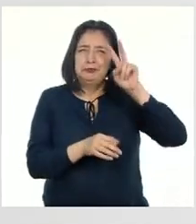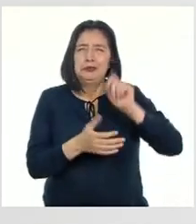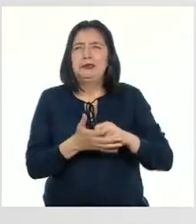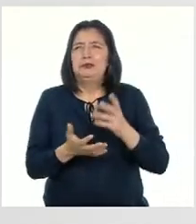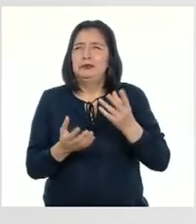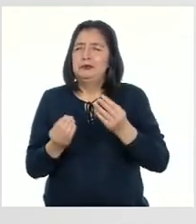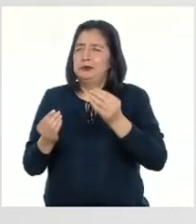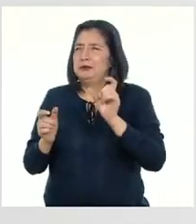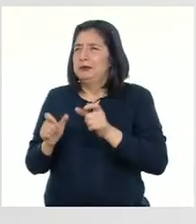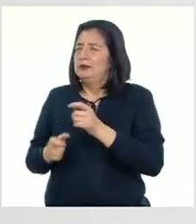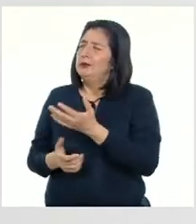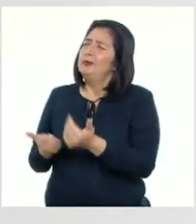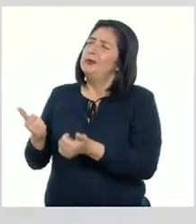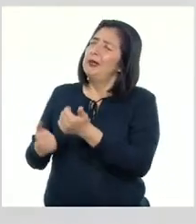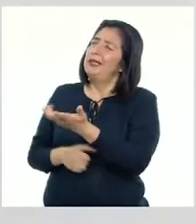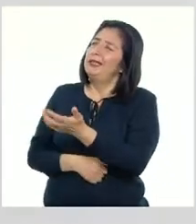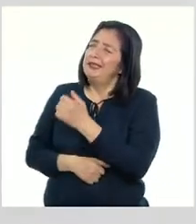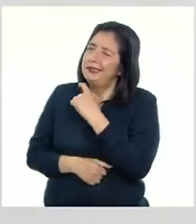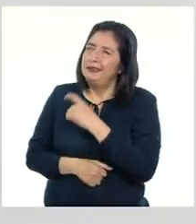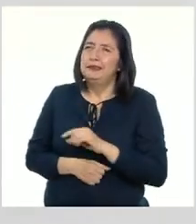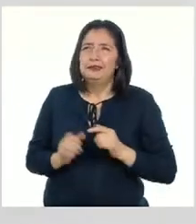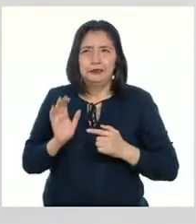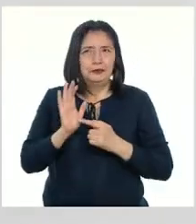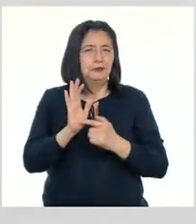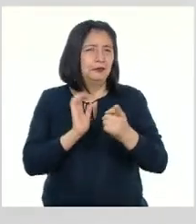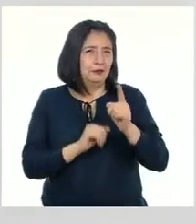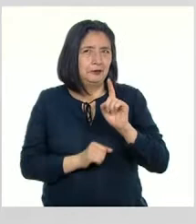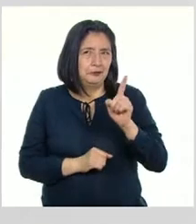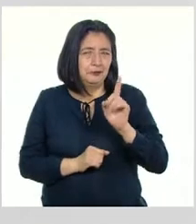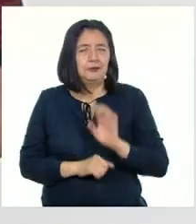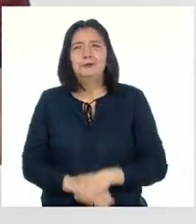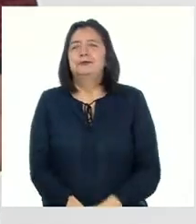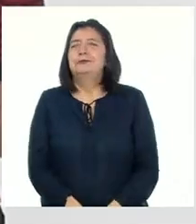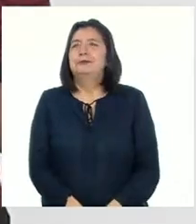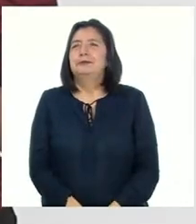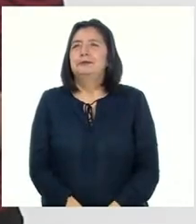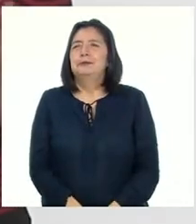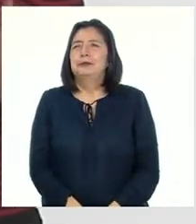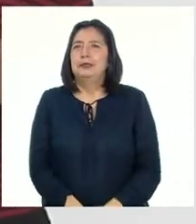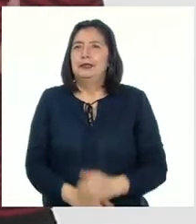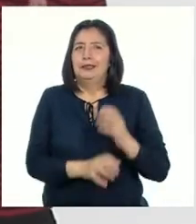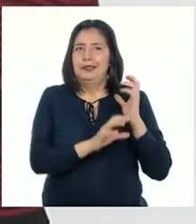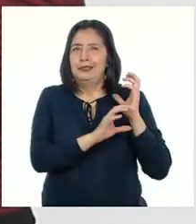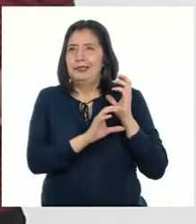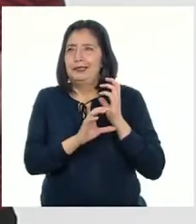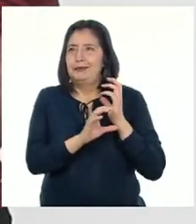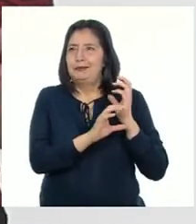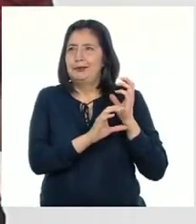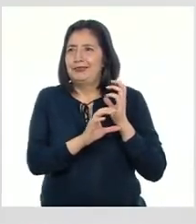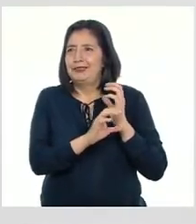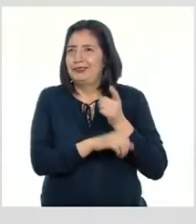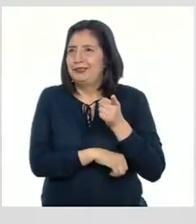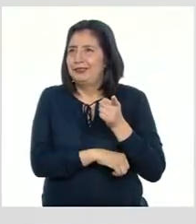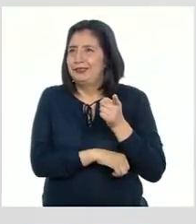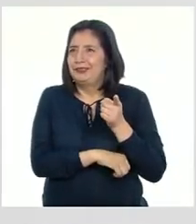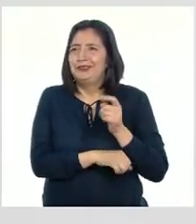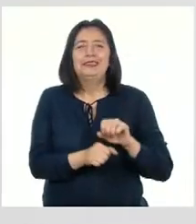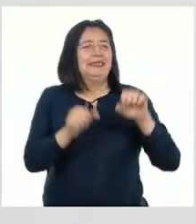Mmm... ¿Cuál será? Te muestro una pista La procesión del Señor de los Milagros